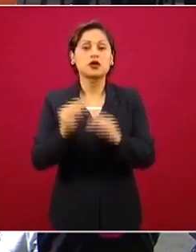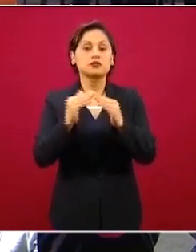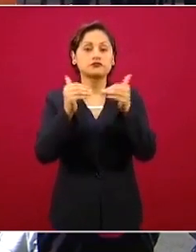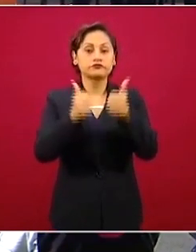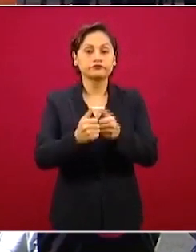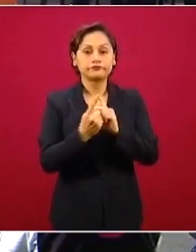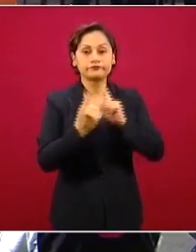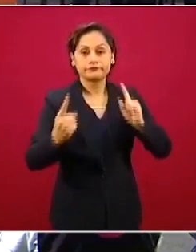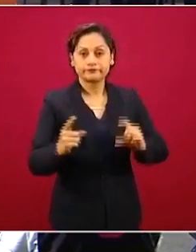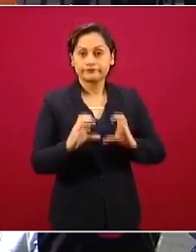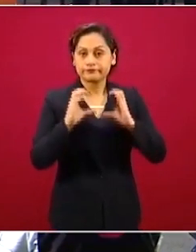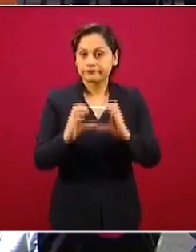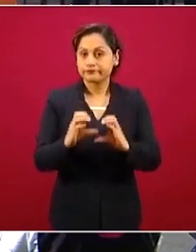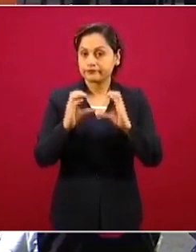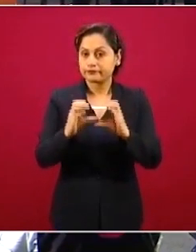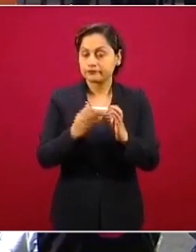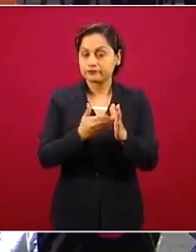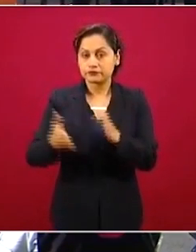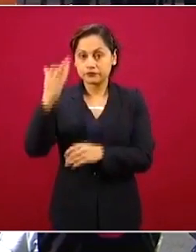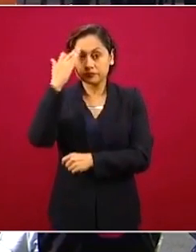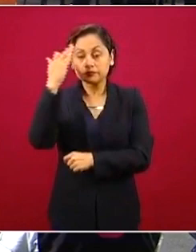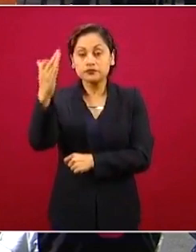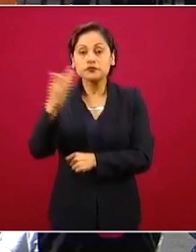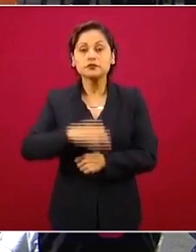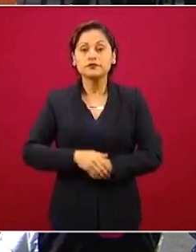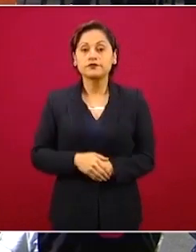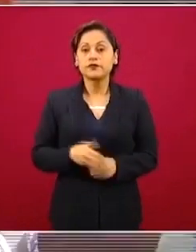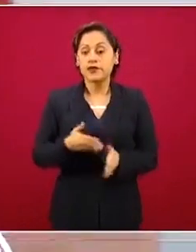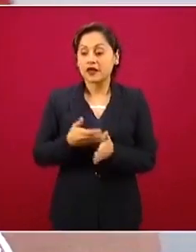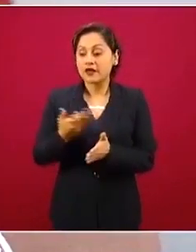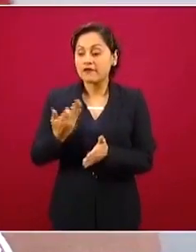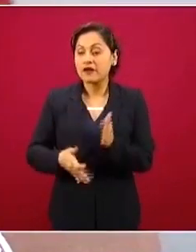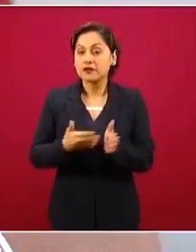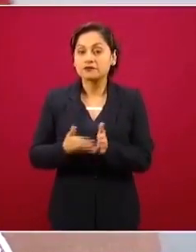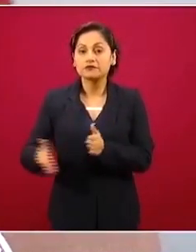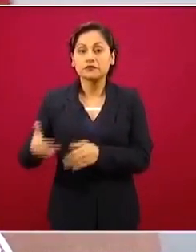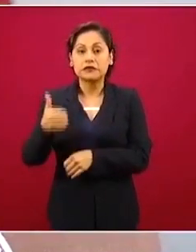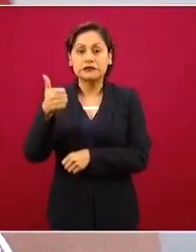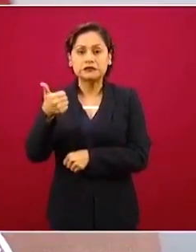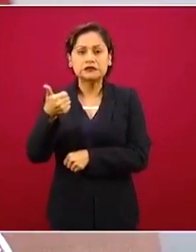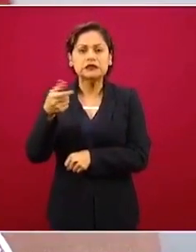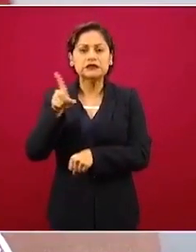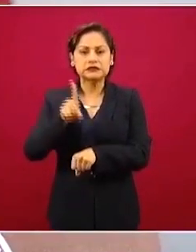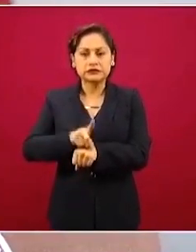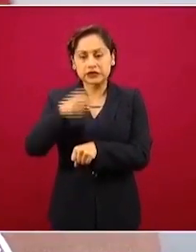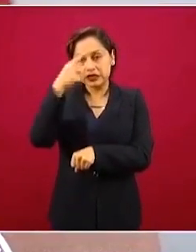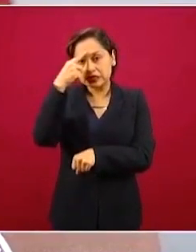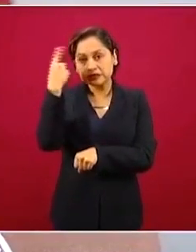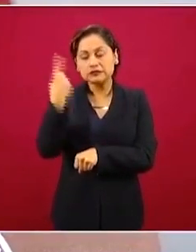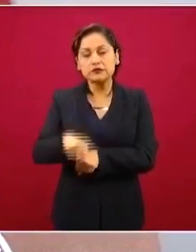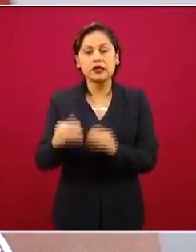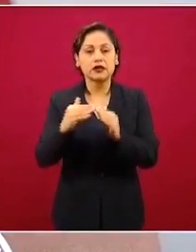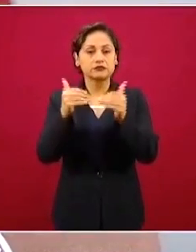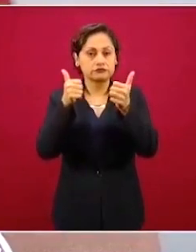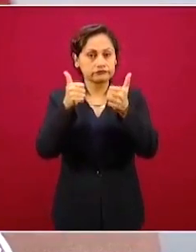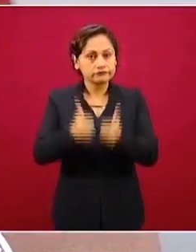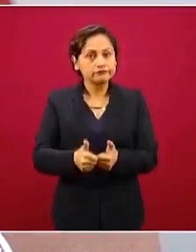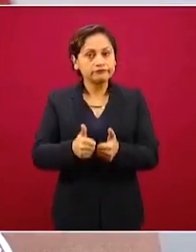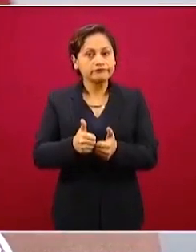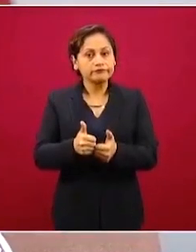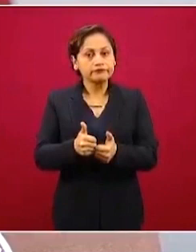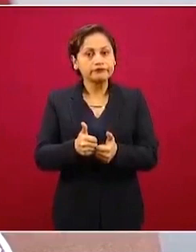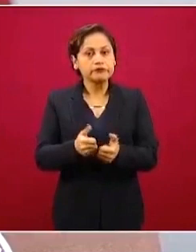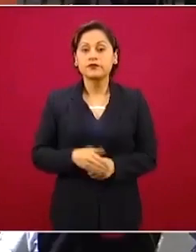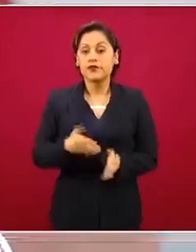seis valiosísimos días para quedarnos en casa, para no estar en el espacio público y continuar la